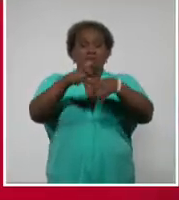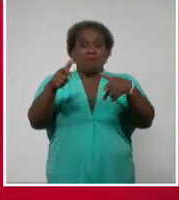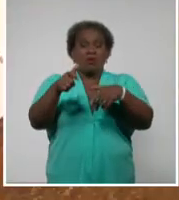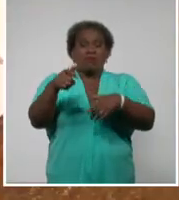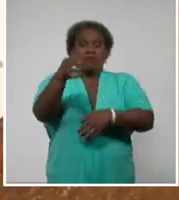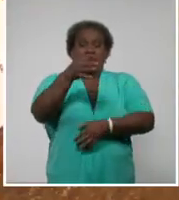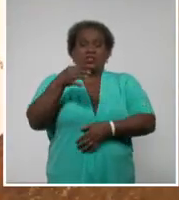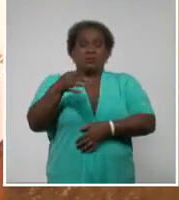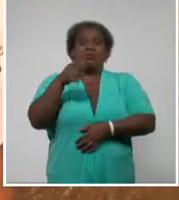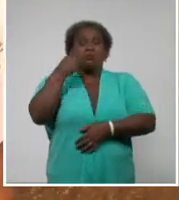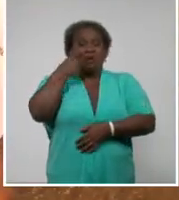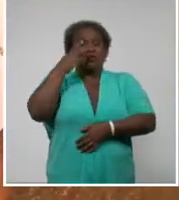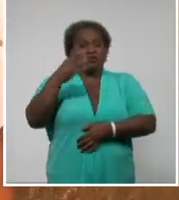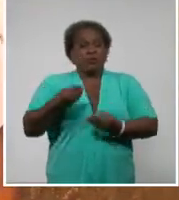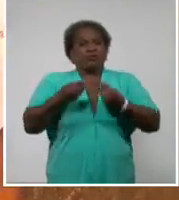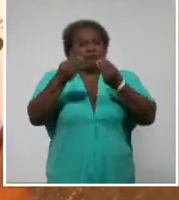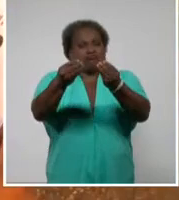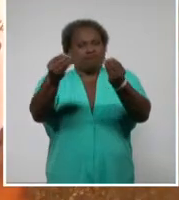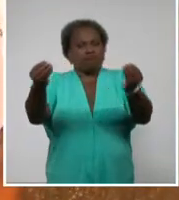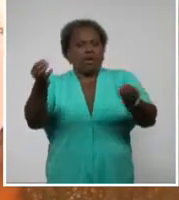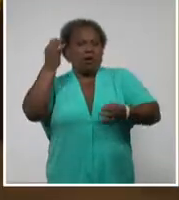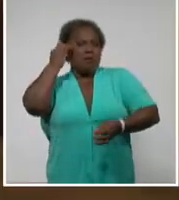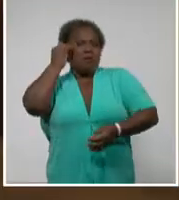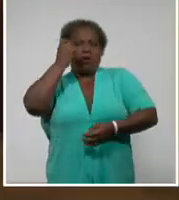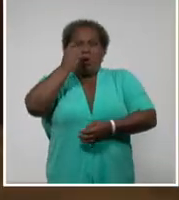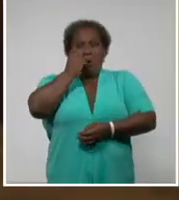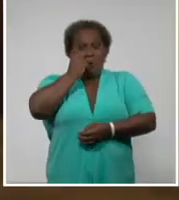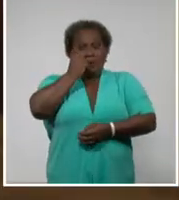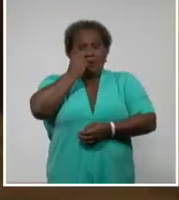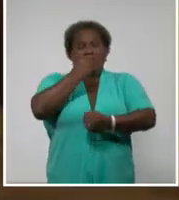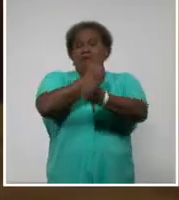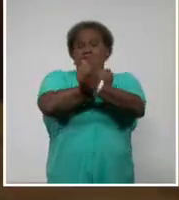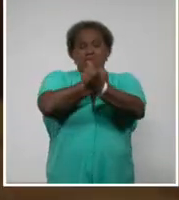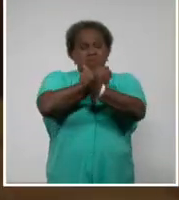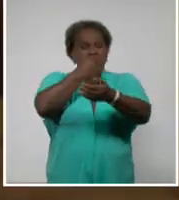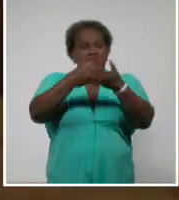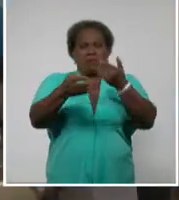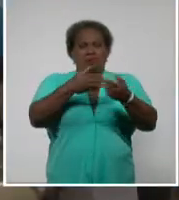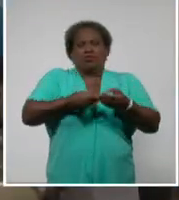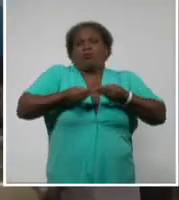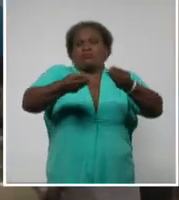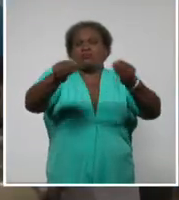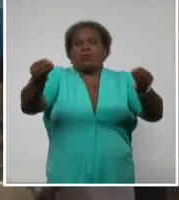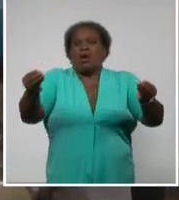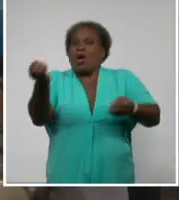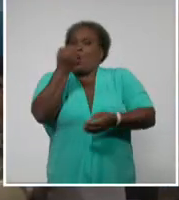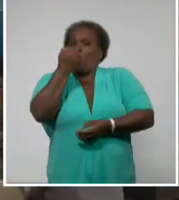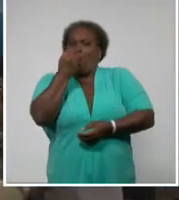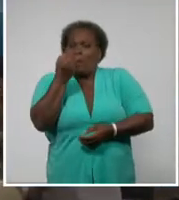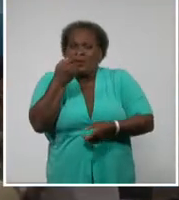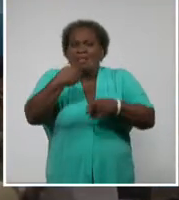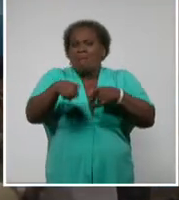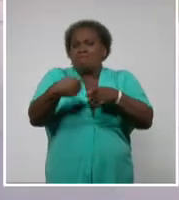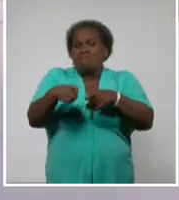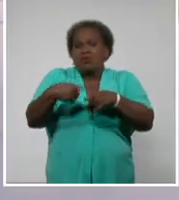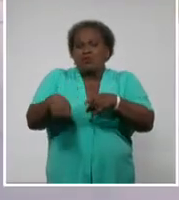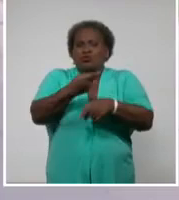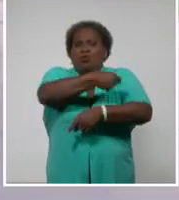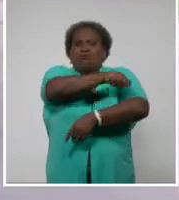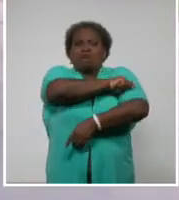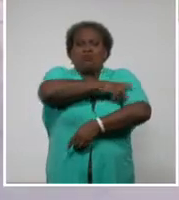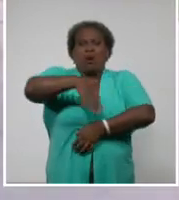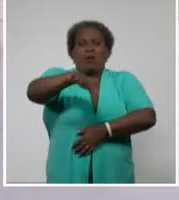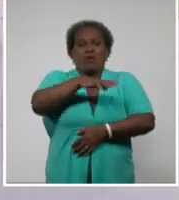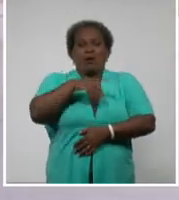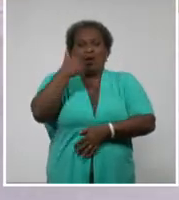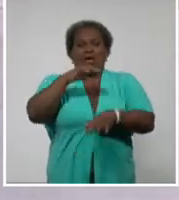reconoció la labor de hombres y mujeres que desde la zona de riesgo contribuyeron con el suministro de alimentos y otros productos imprescindibles para la vida. Desde